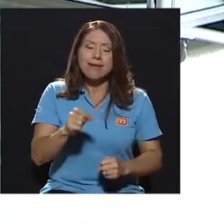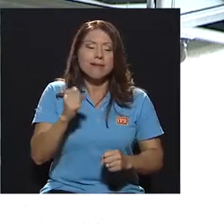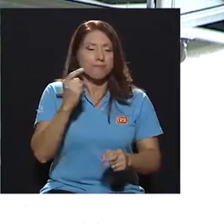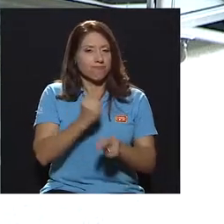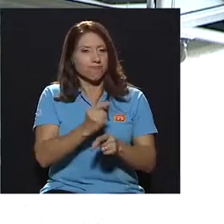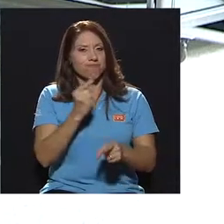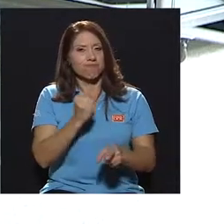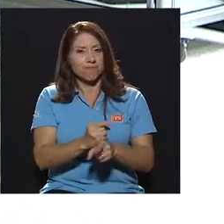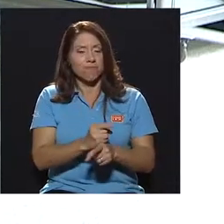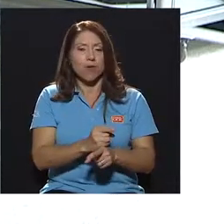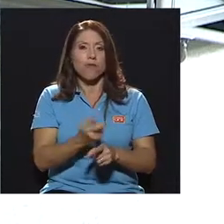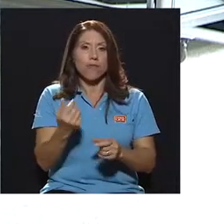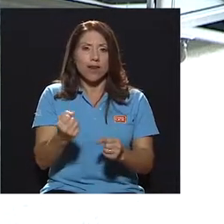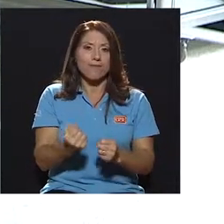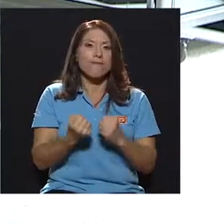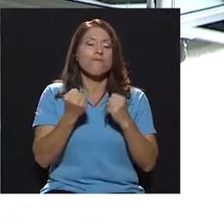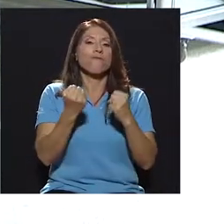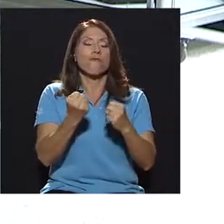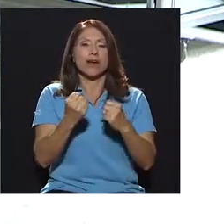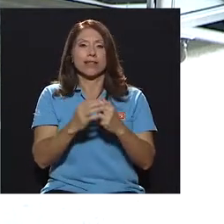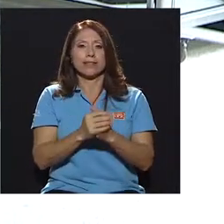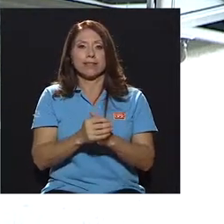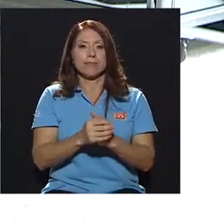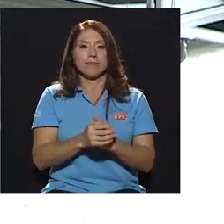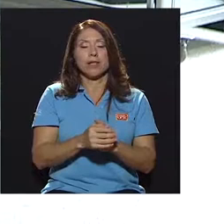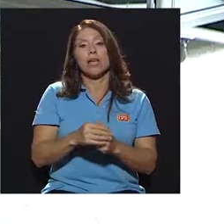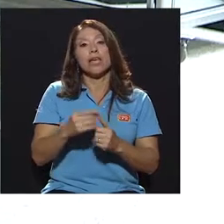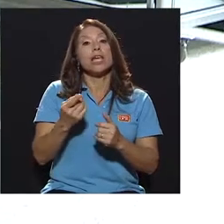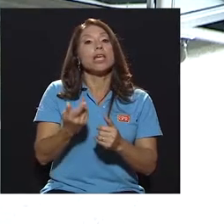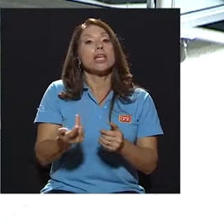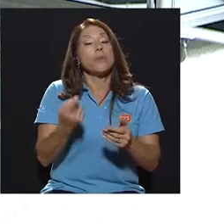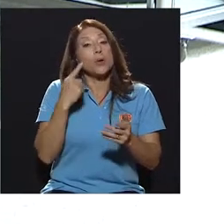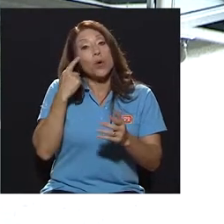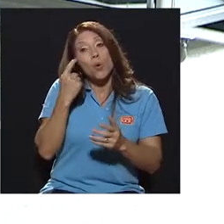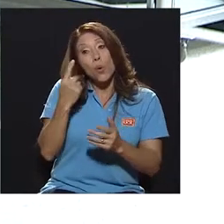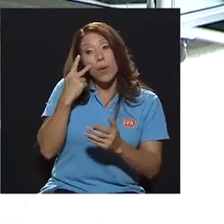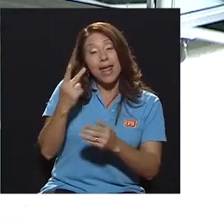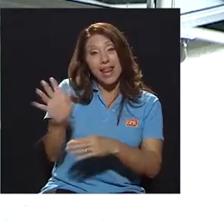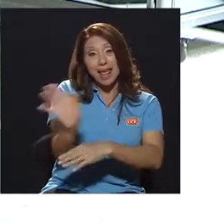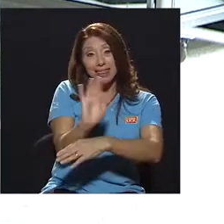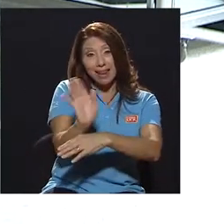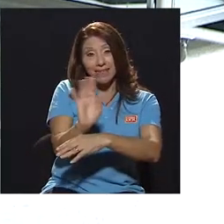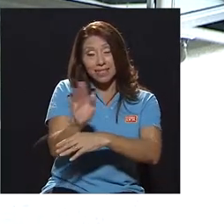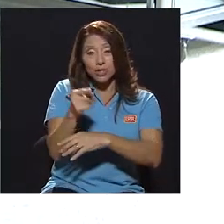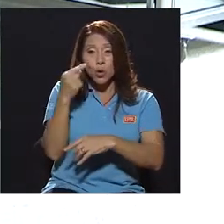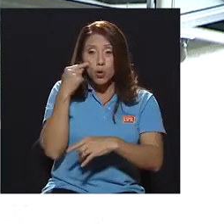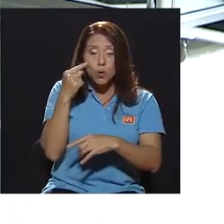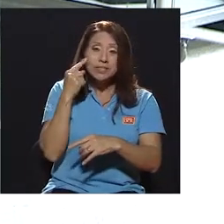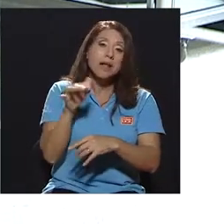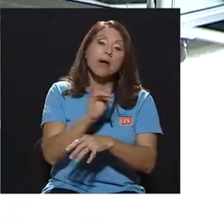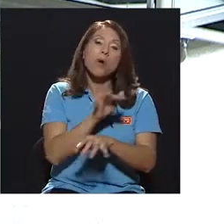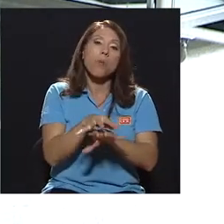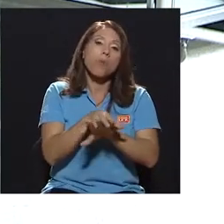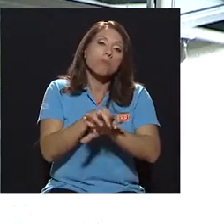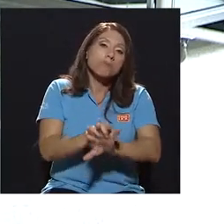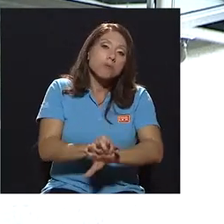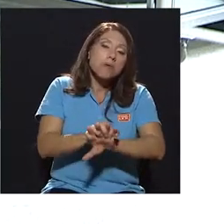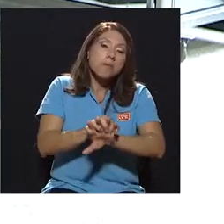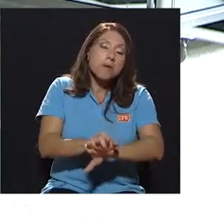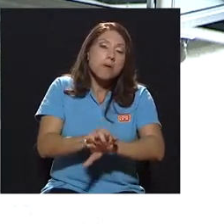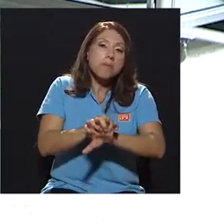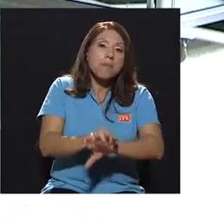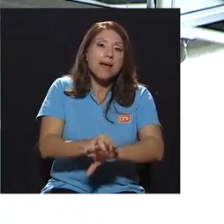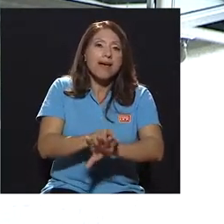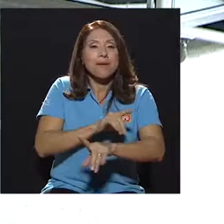fuerte y vuelve al mismo punto ¿verdad? Uno normalmente en la televisión observa esos masajes